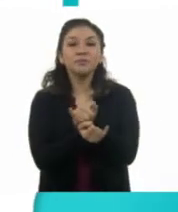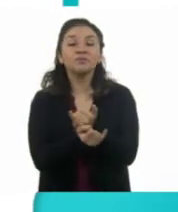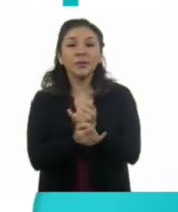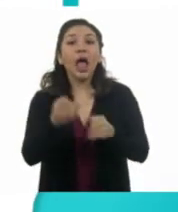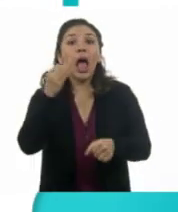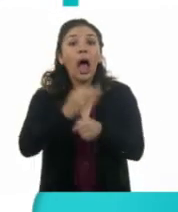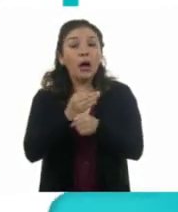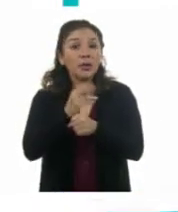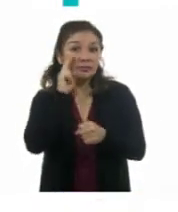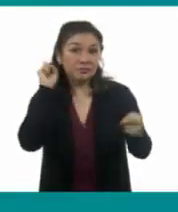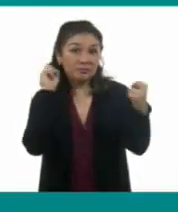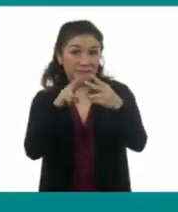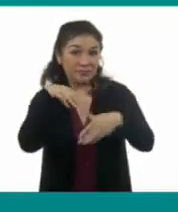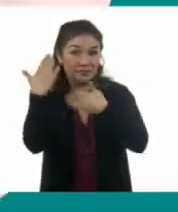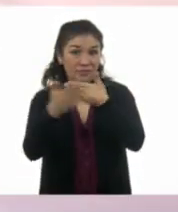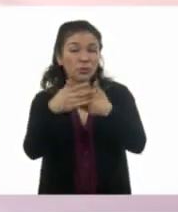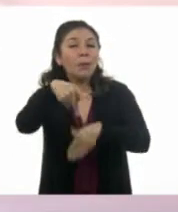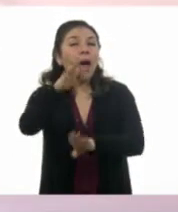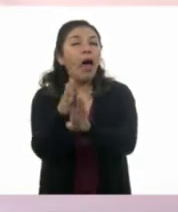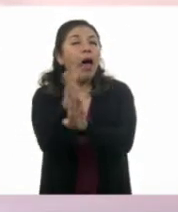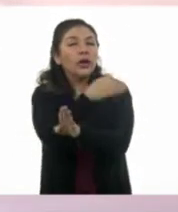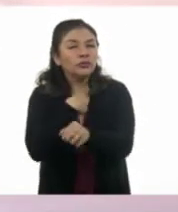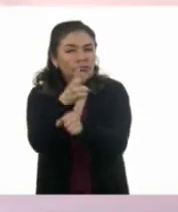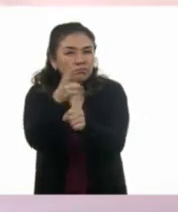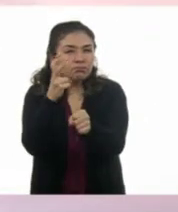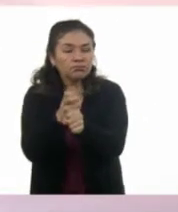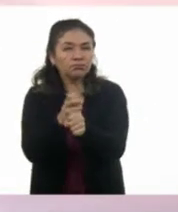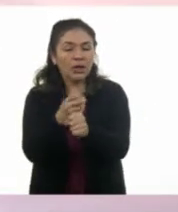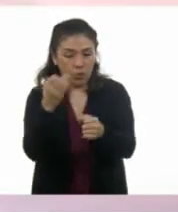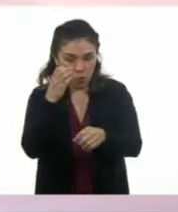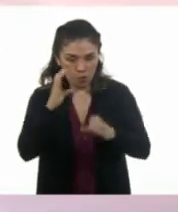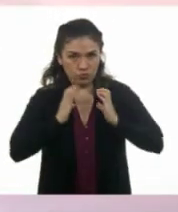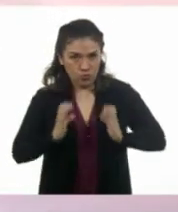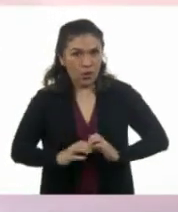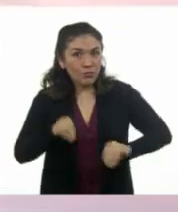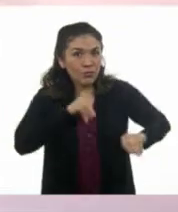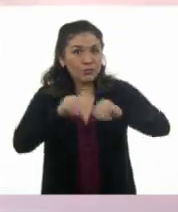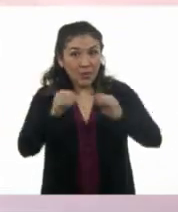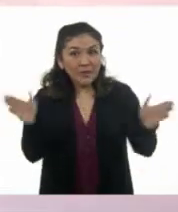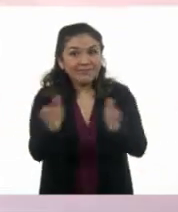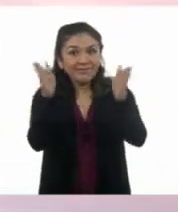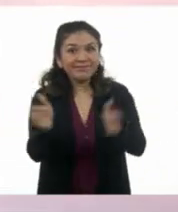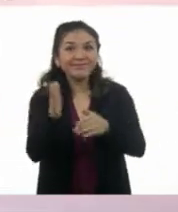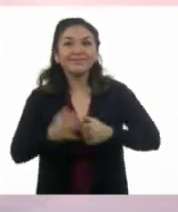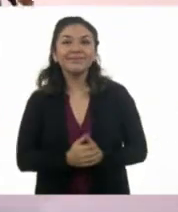Nos vemos hasta la próxima, pero antes te invito a que nos movamos un poco. Muy bien.